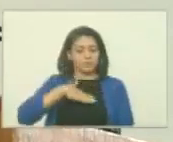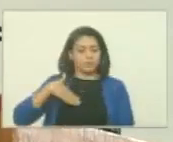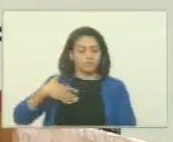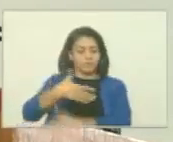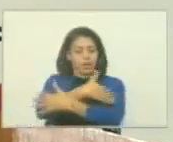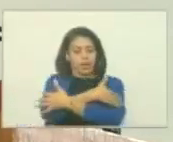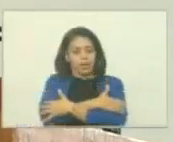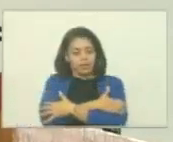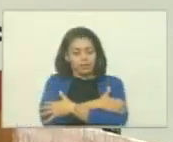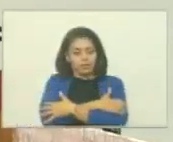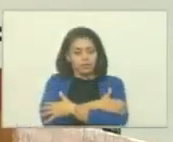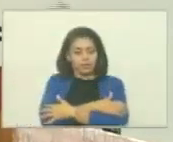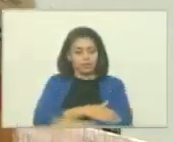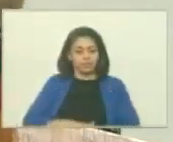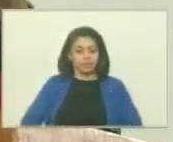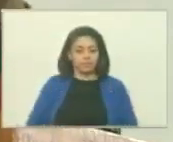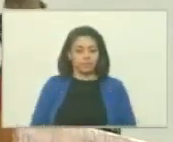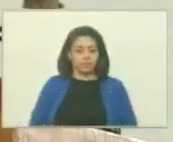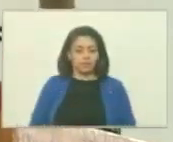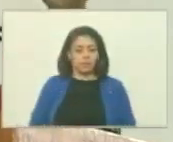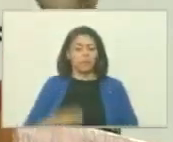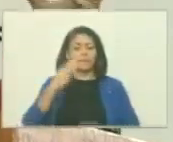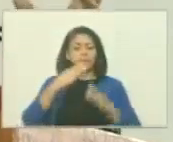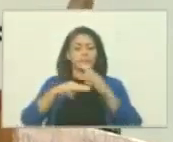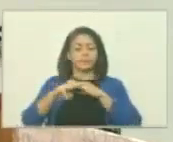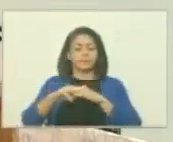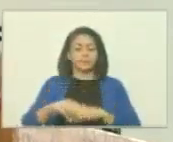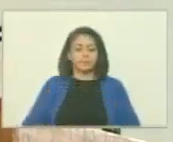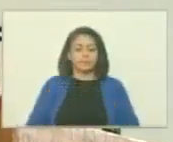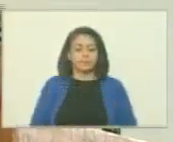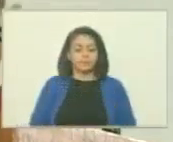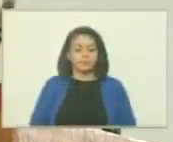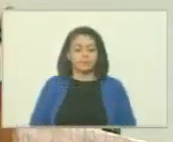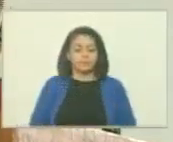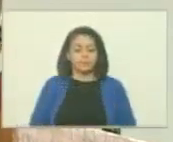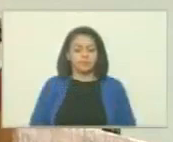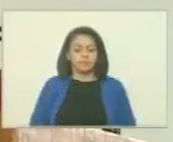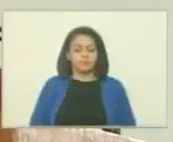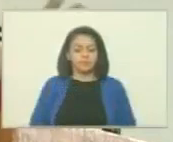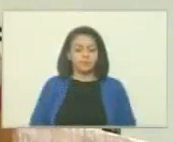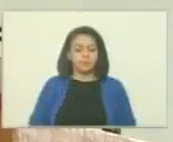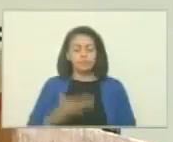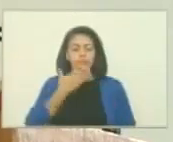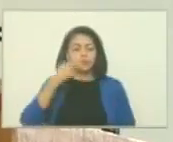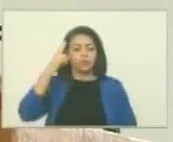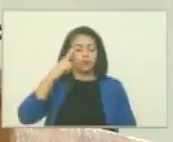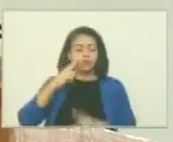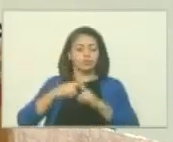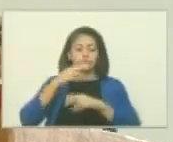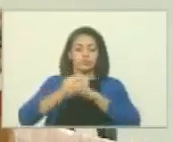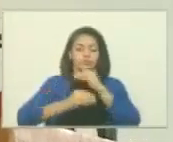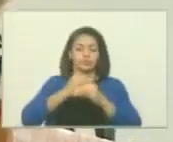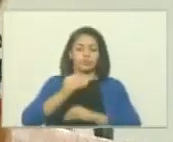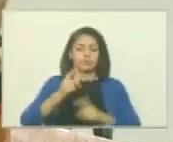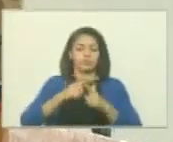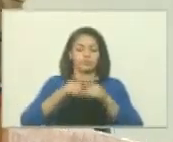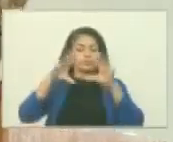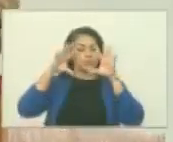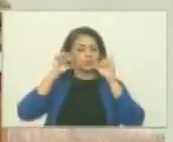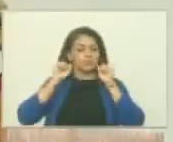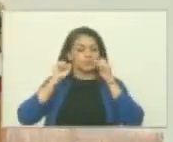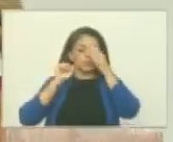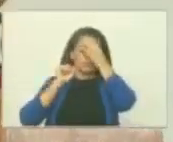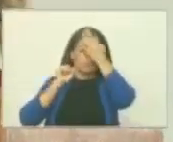abrazo y tomar el mensaje porque el mejor homenaje que le podemos hacer es comprender